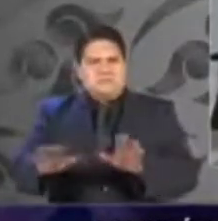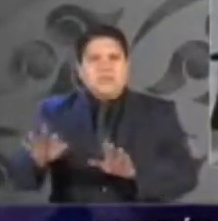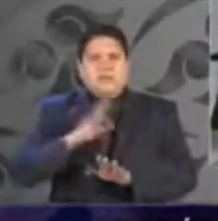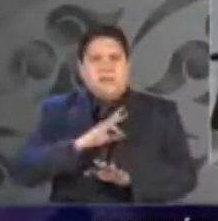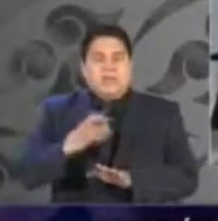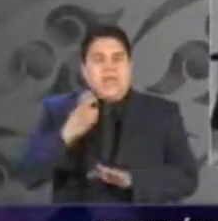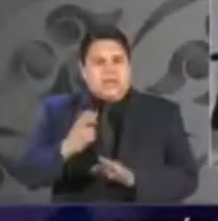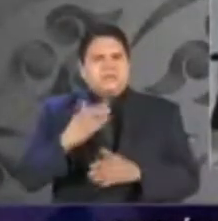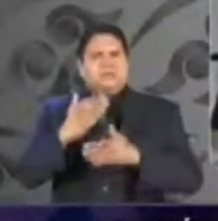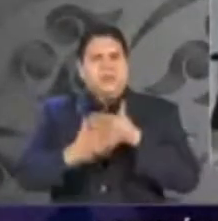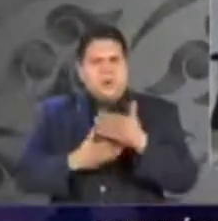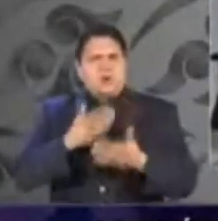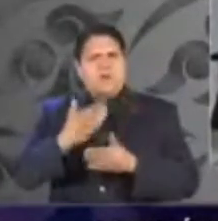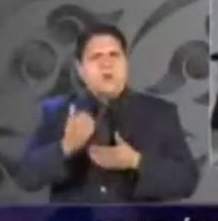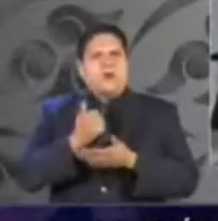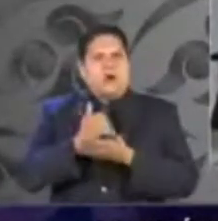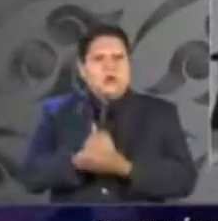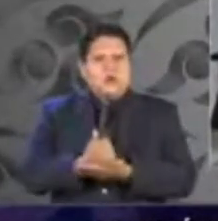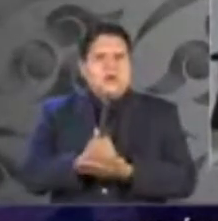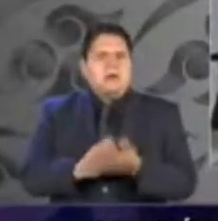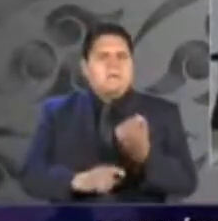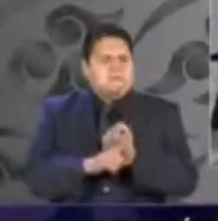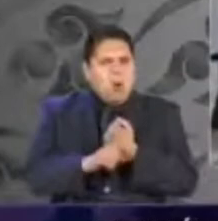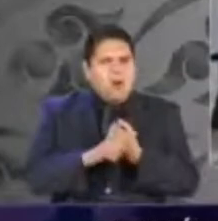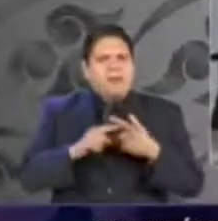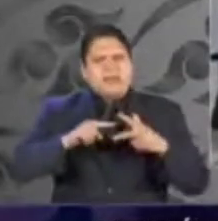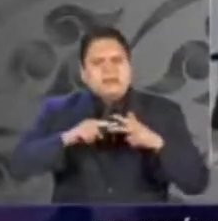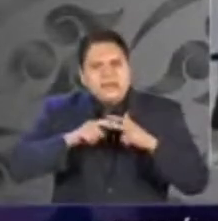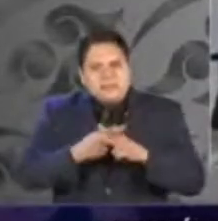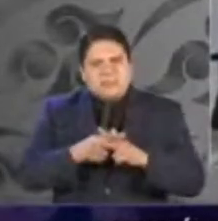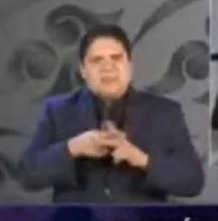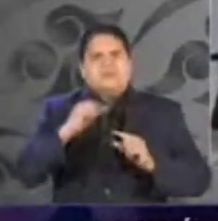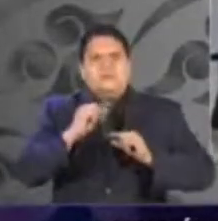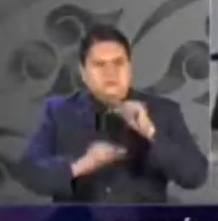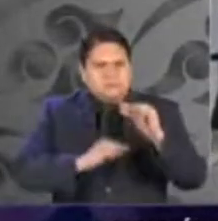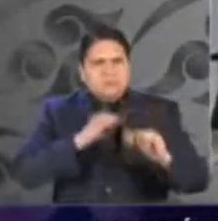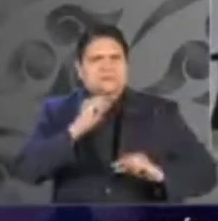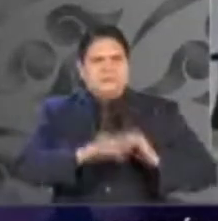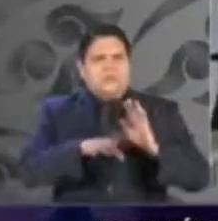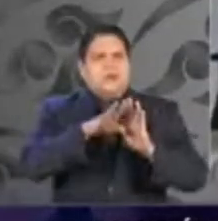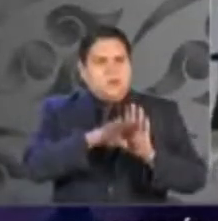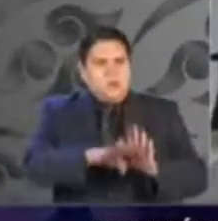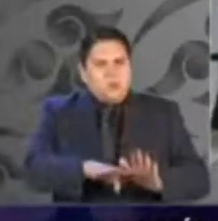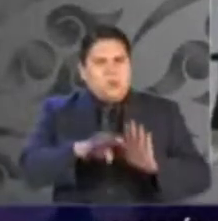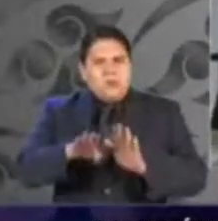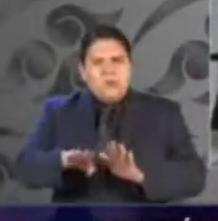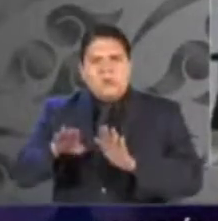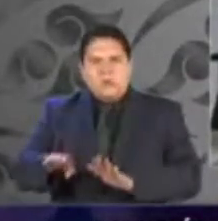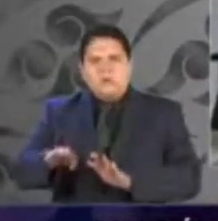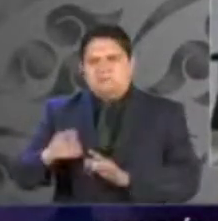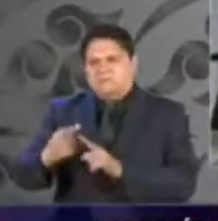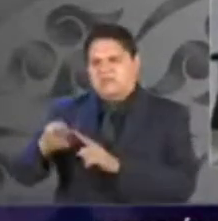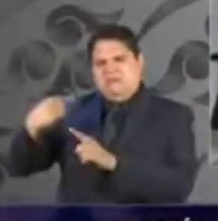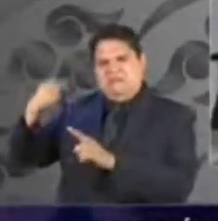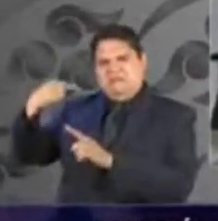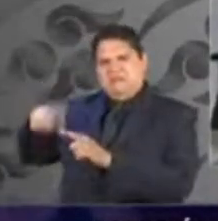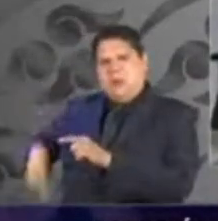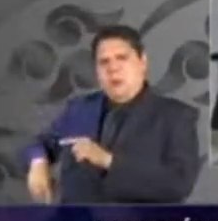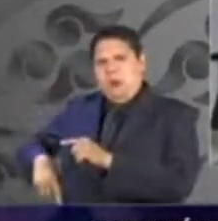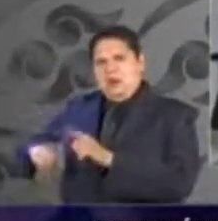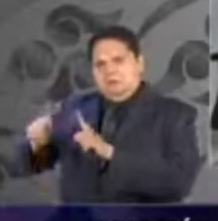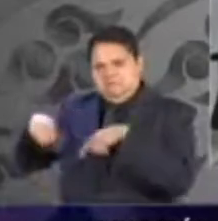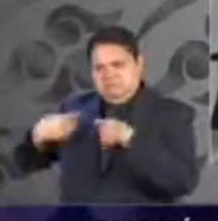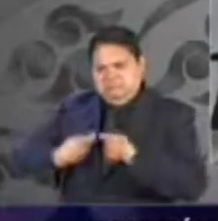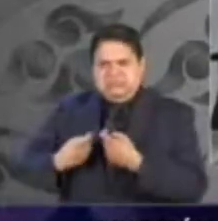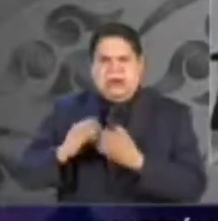desde sus orígenes los diversos tipos de violencias que heredamos en este país terribles. Estaremos viendo